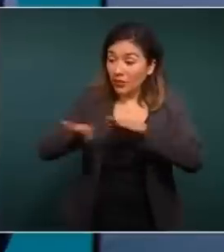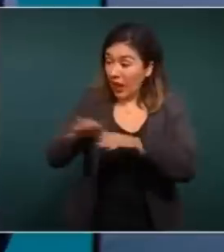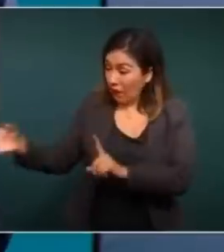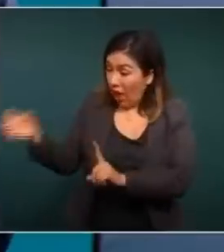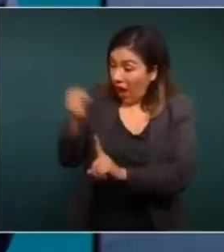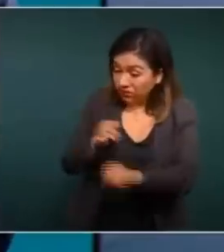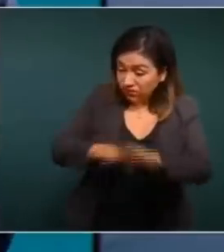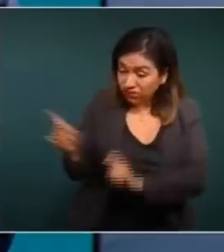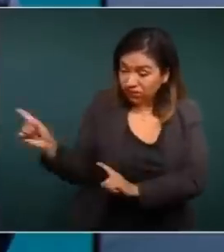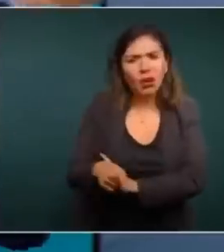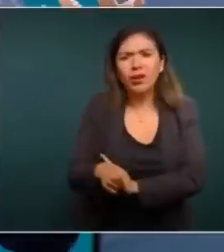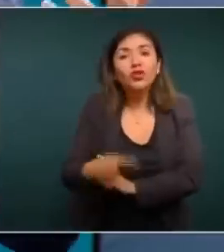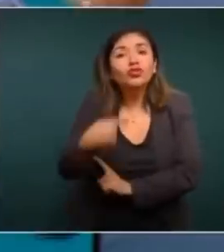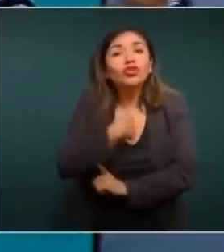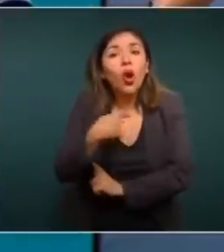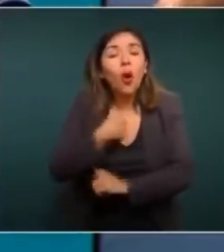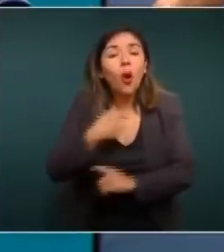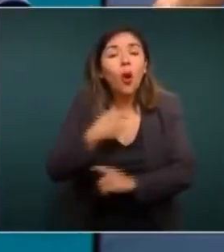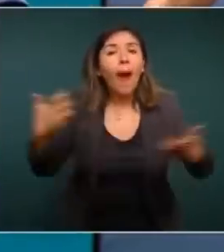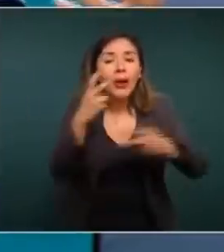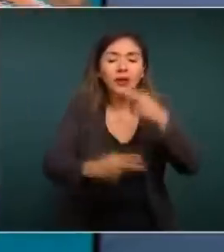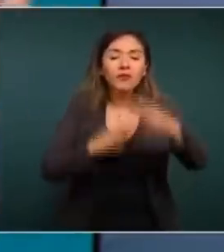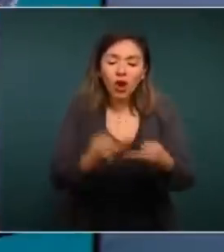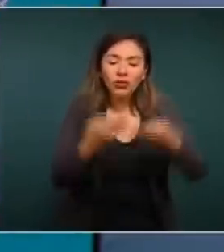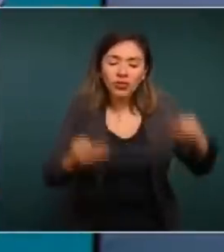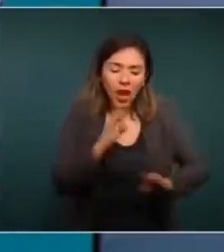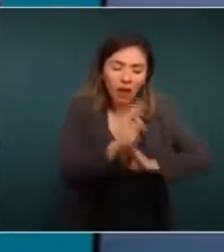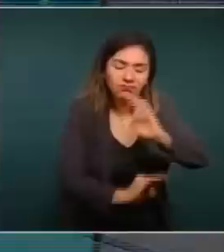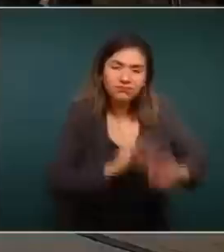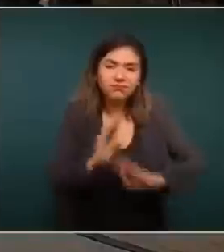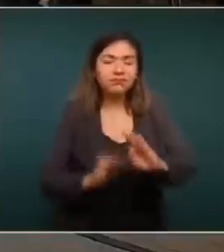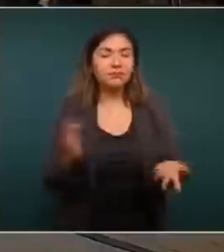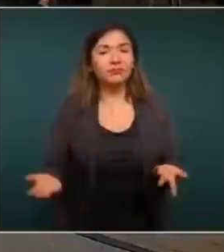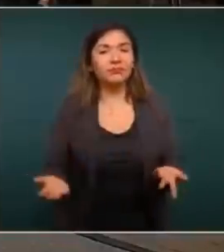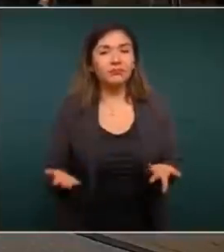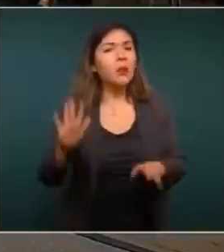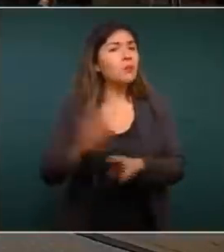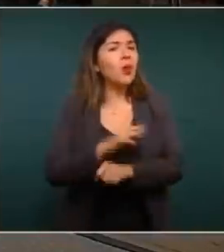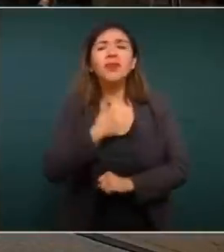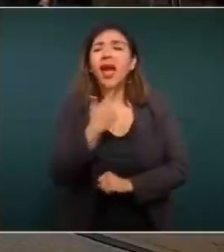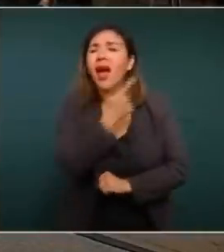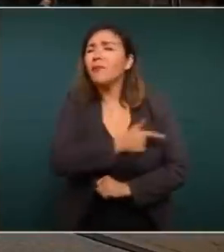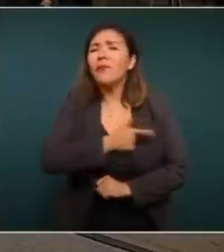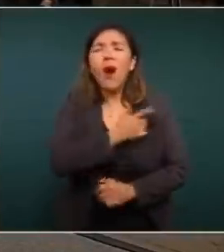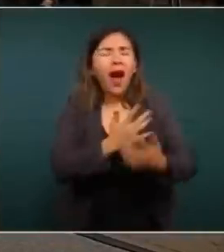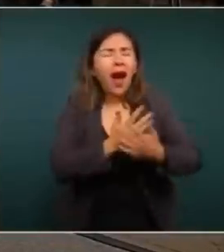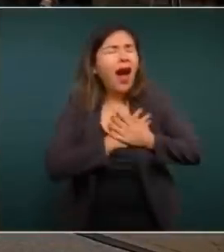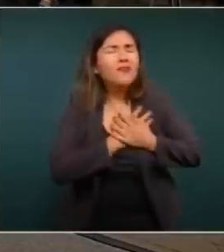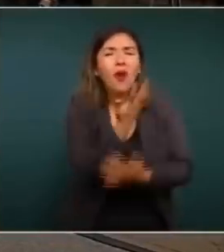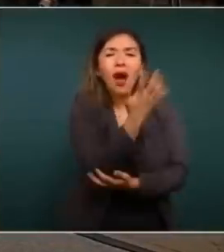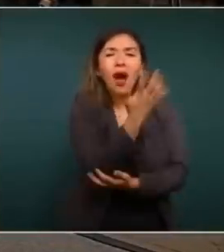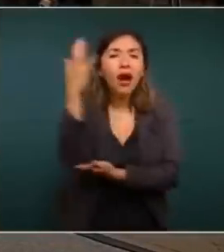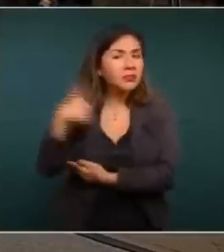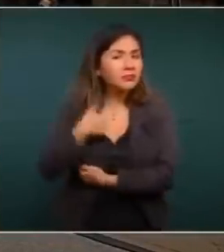porque adoro a los árboles.